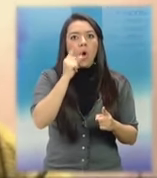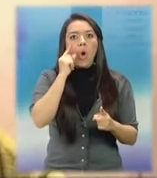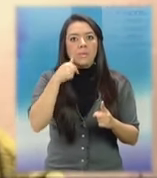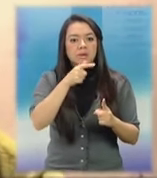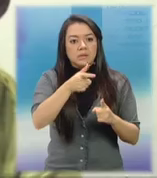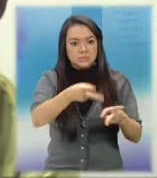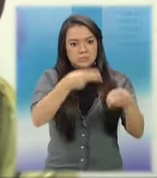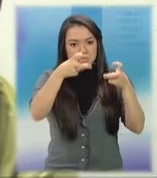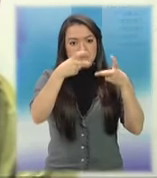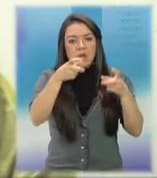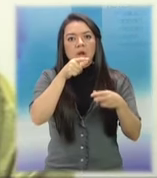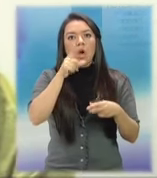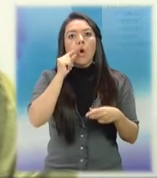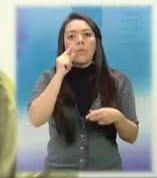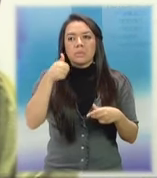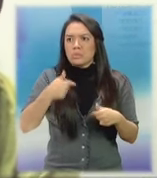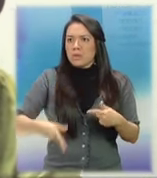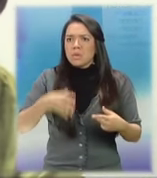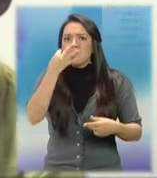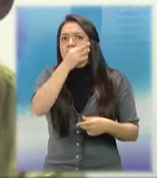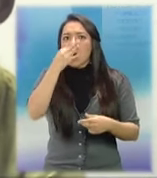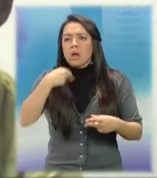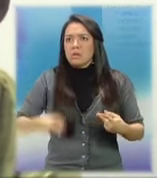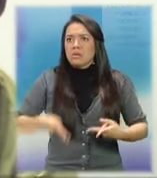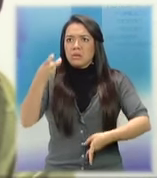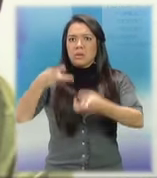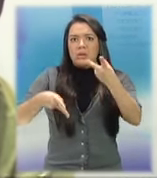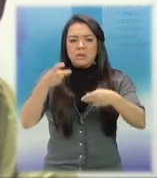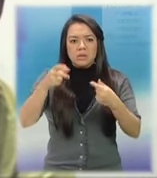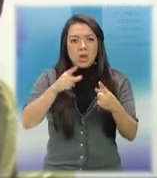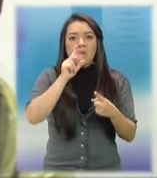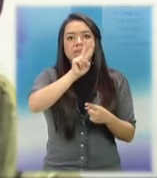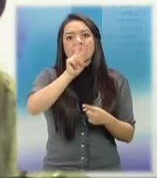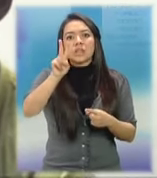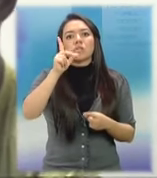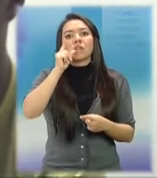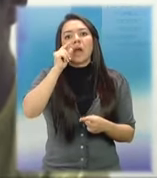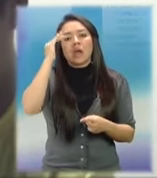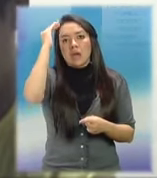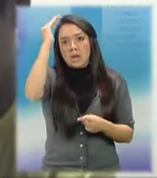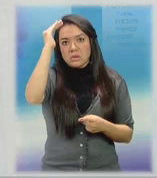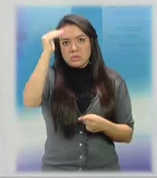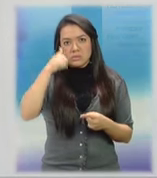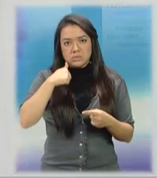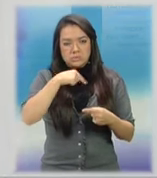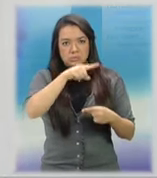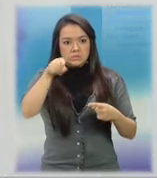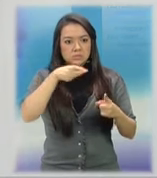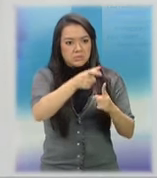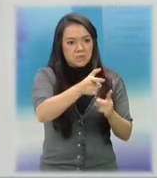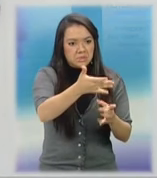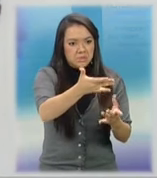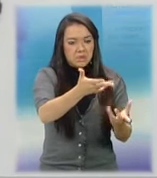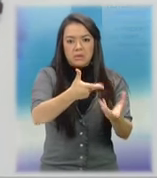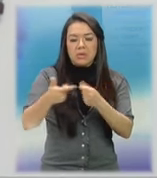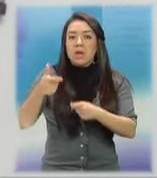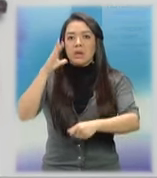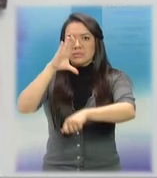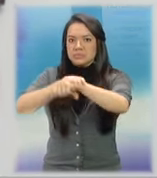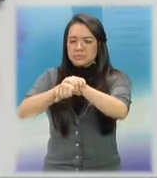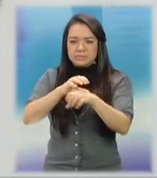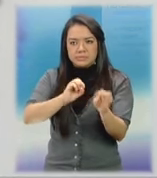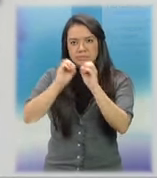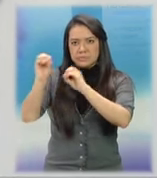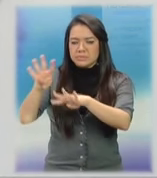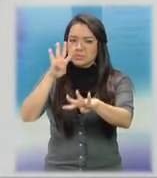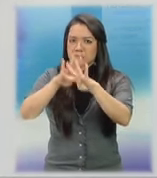despojándola de su dinero y teléfono celular. Al hombre de 22 años se le decomisó dos teléfonos celulares y una pistola calibre 25 milímetros